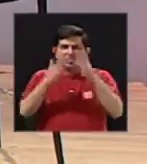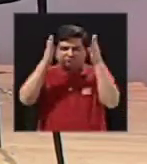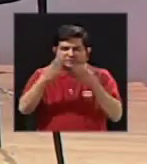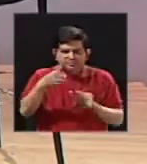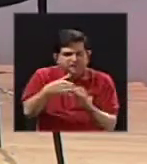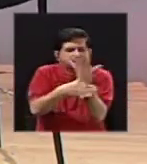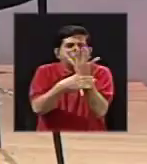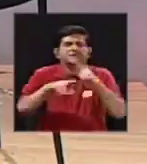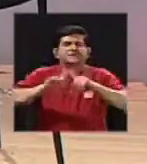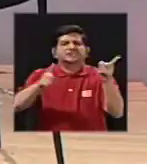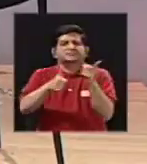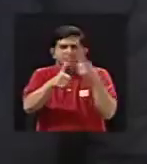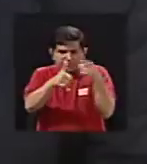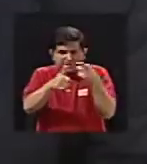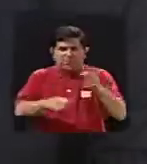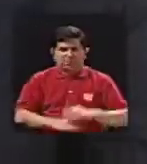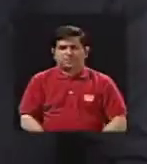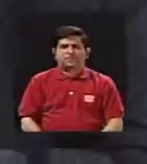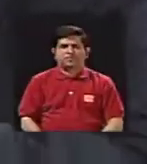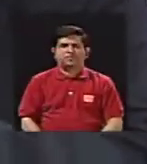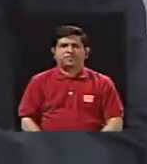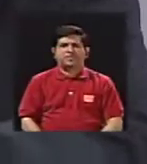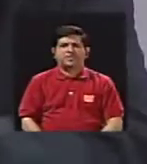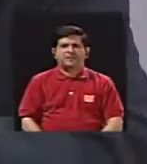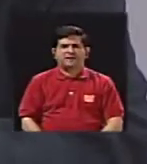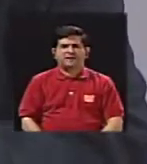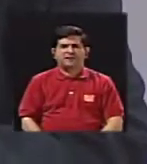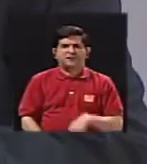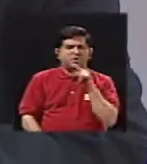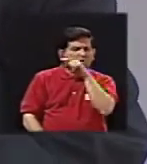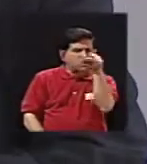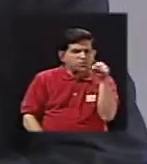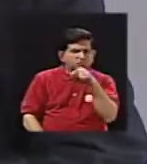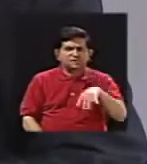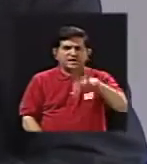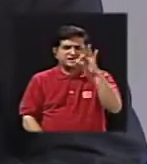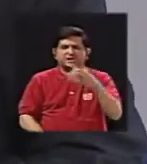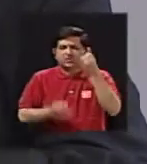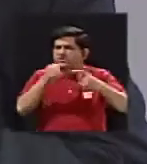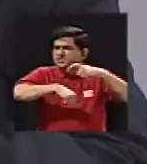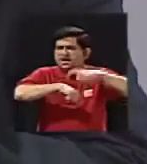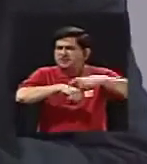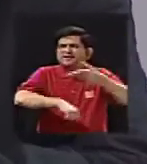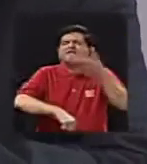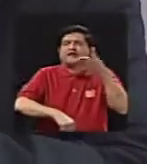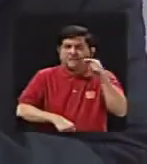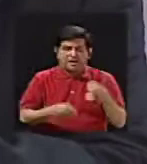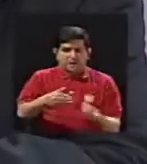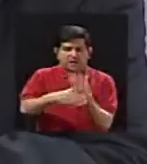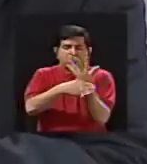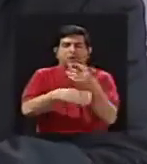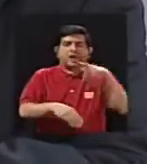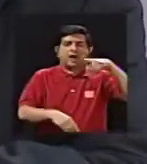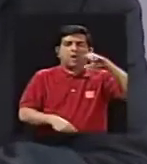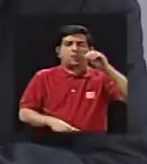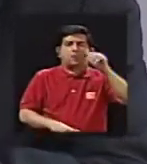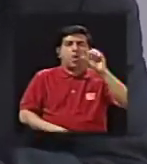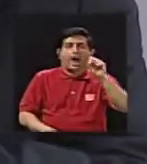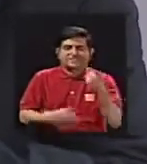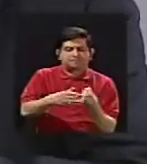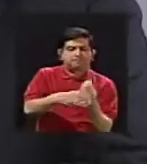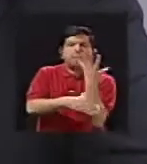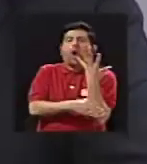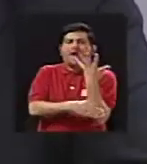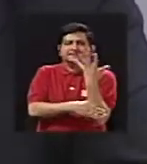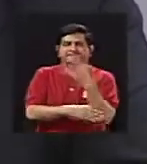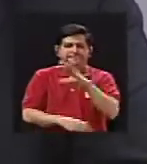Pero, en primer lugar, ¿cuáles son los hallazgos que han encontrado recientemente en el volcán Puaz y por qué la atención que le tienen